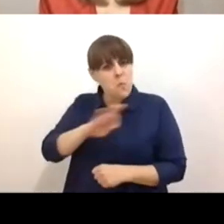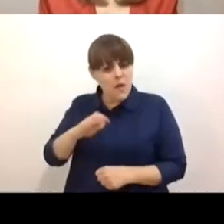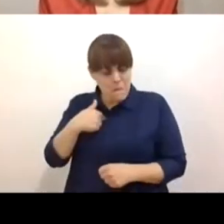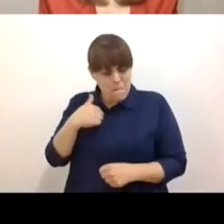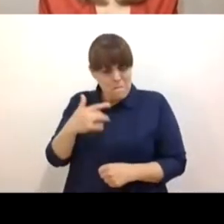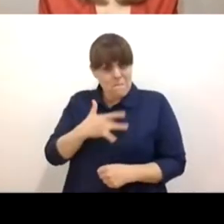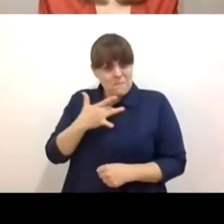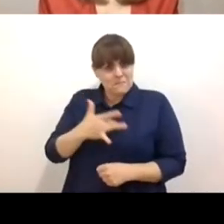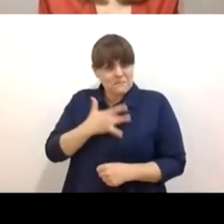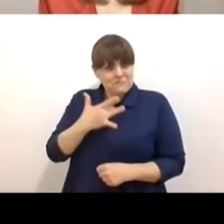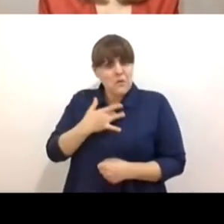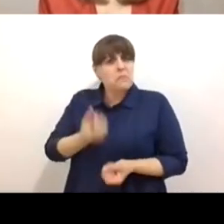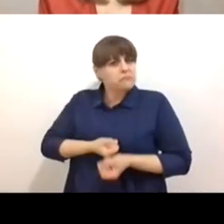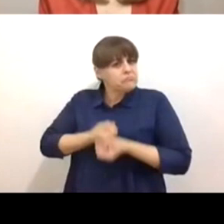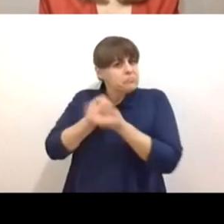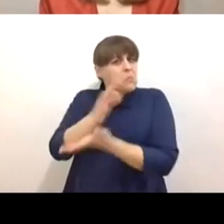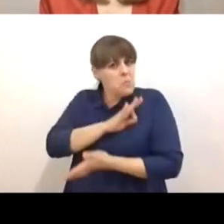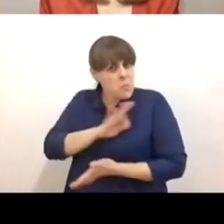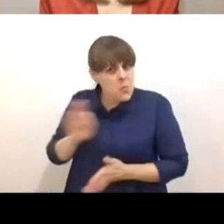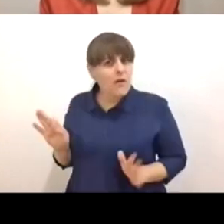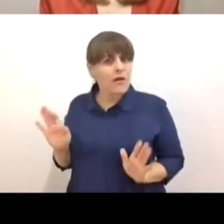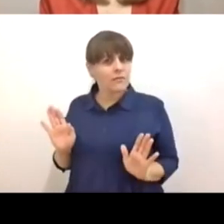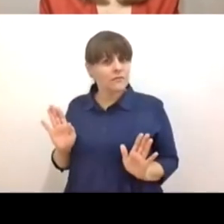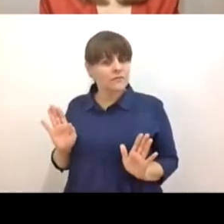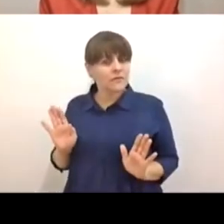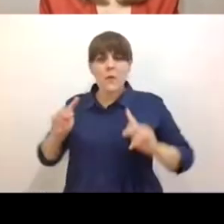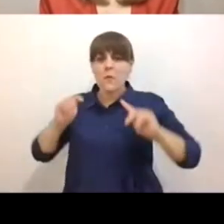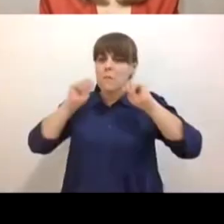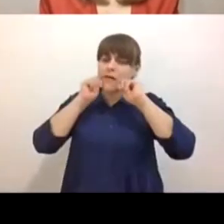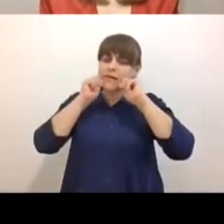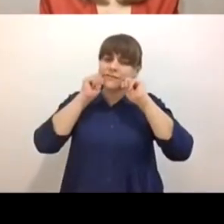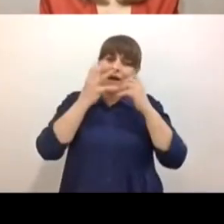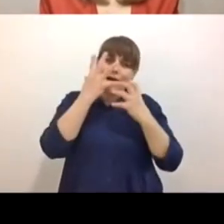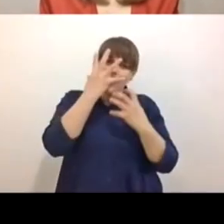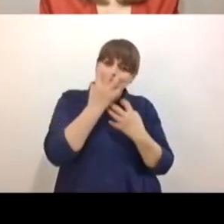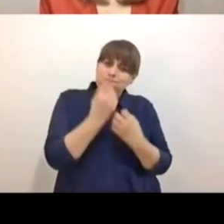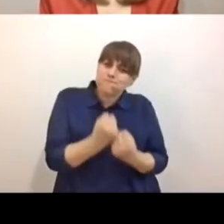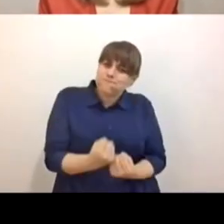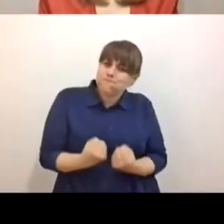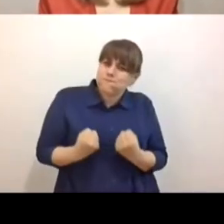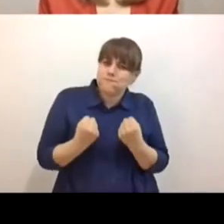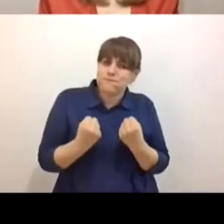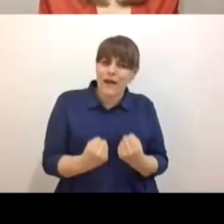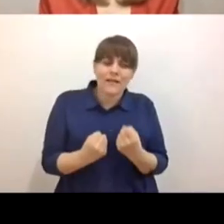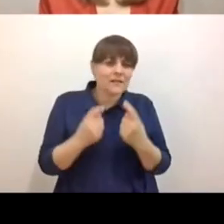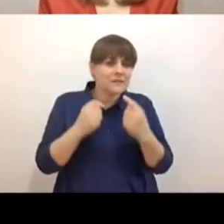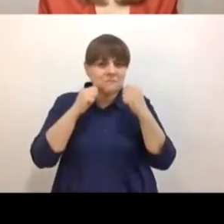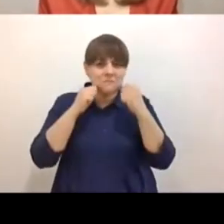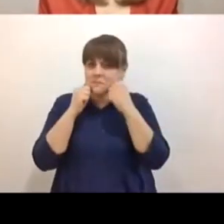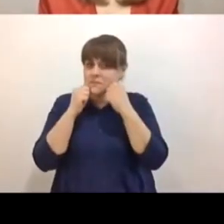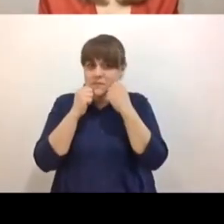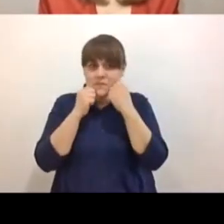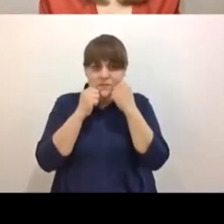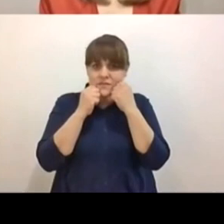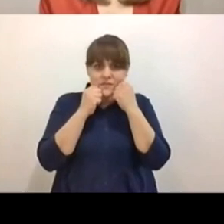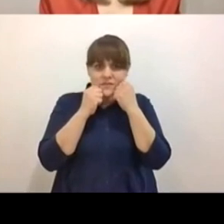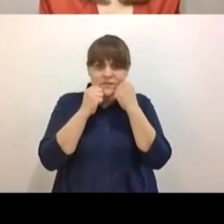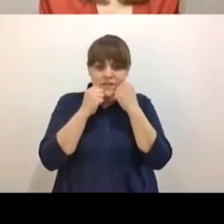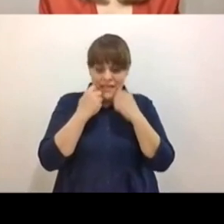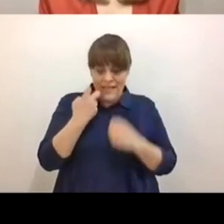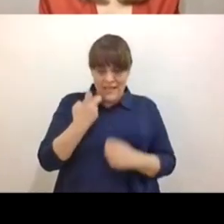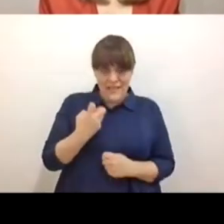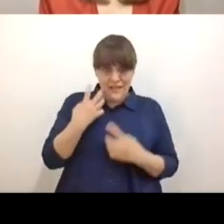pasa, de que no, de que el dolor, por más abrumador que a veces se sienta, se hace más